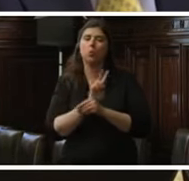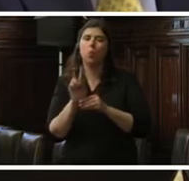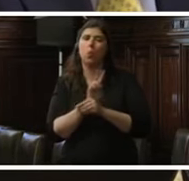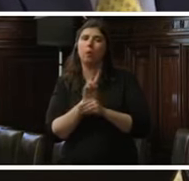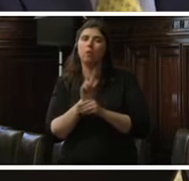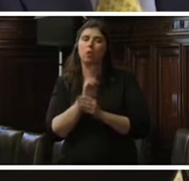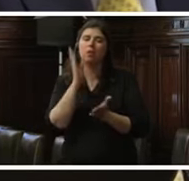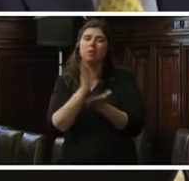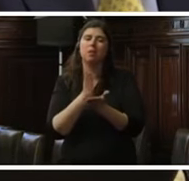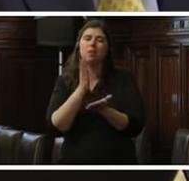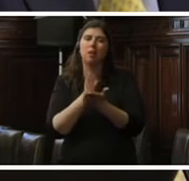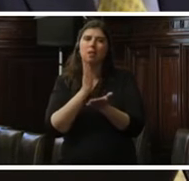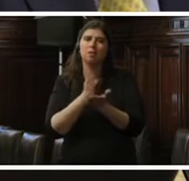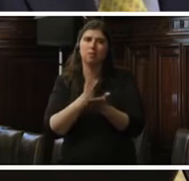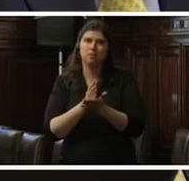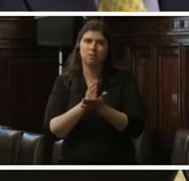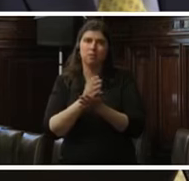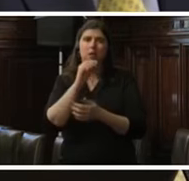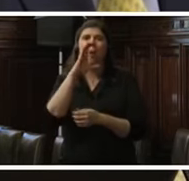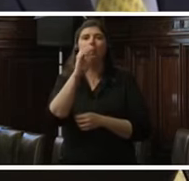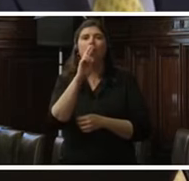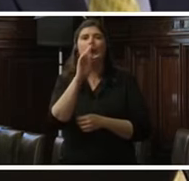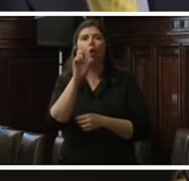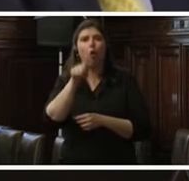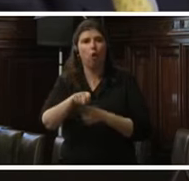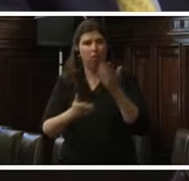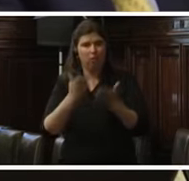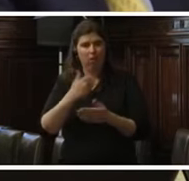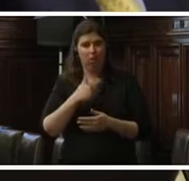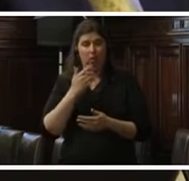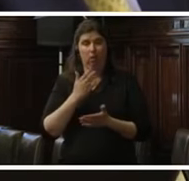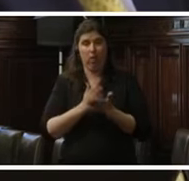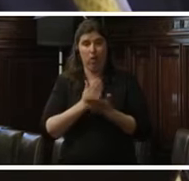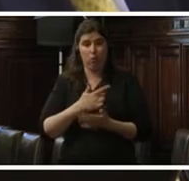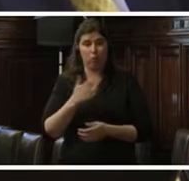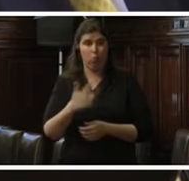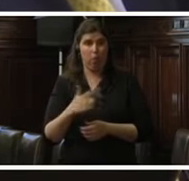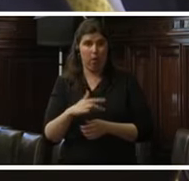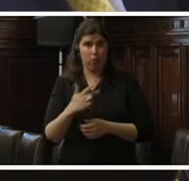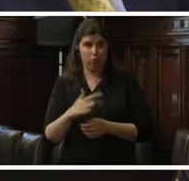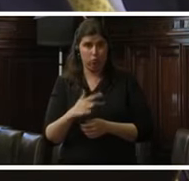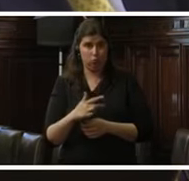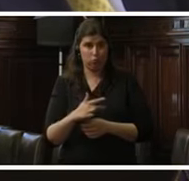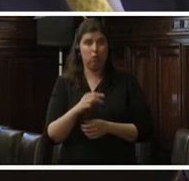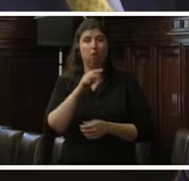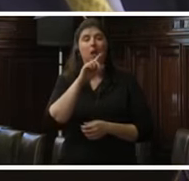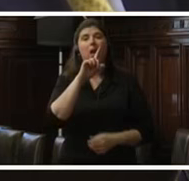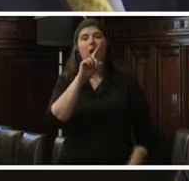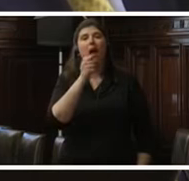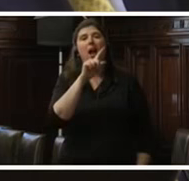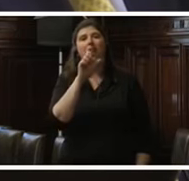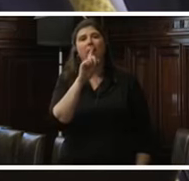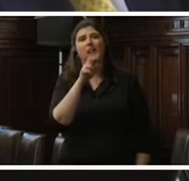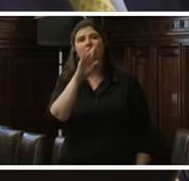sentencias emitidas por la Corte Interamericana de Derechos Humanos, en los casos Neira Alegría y en los casos Durán-Yugarte